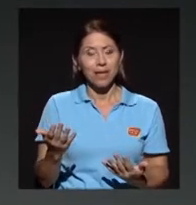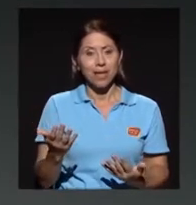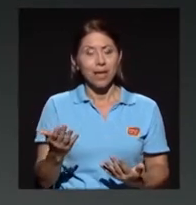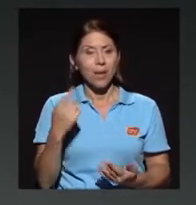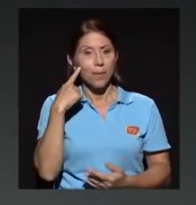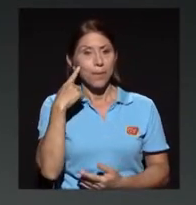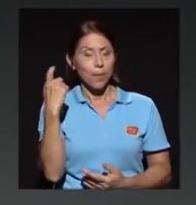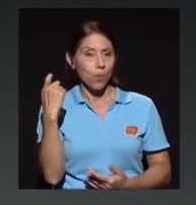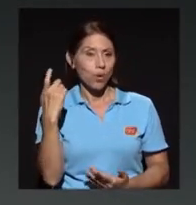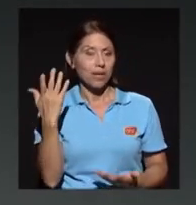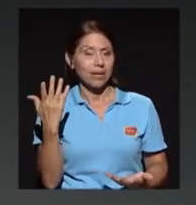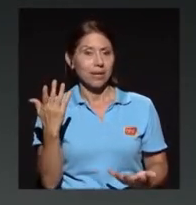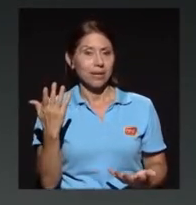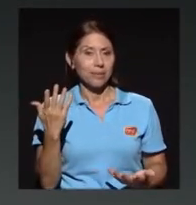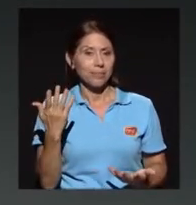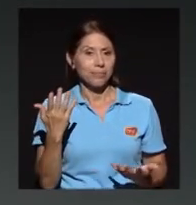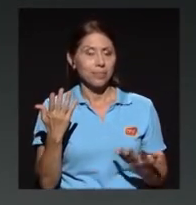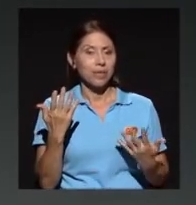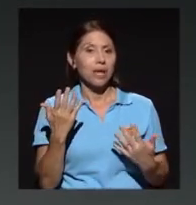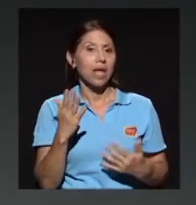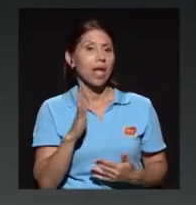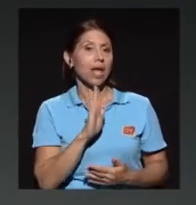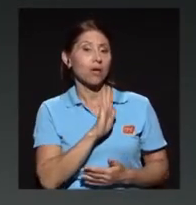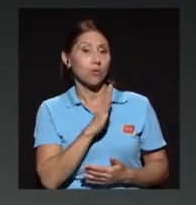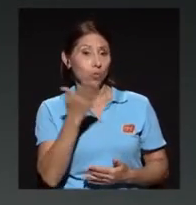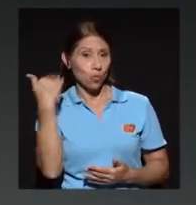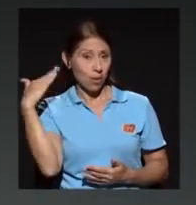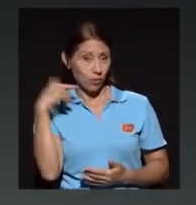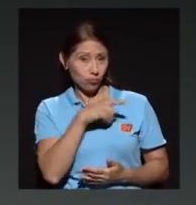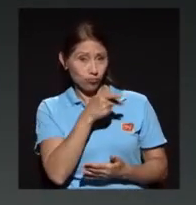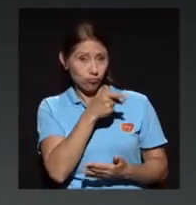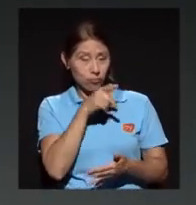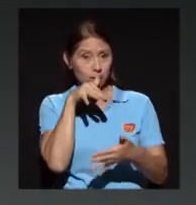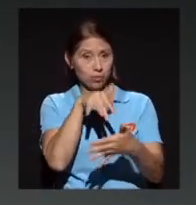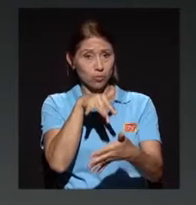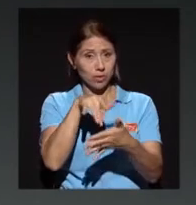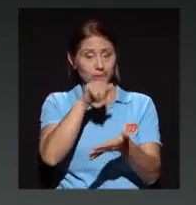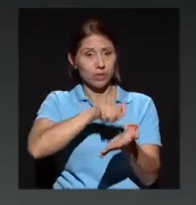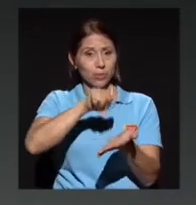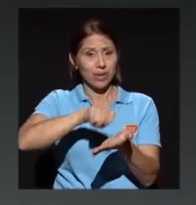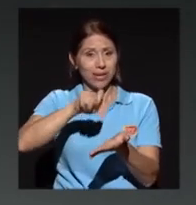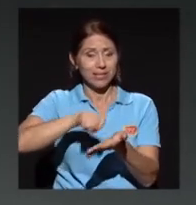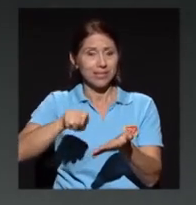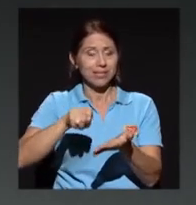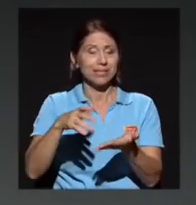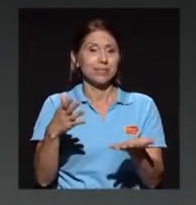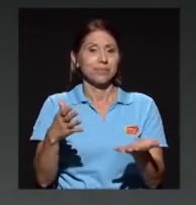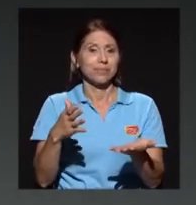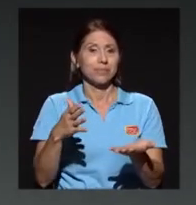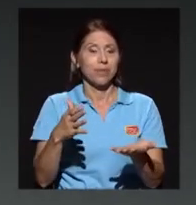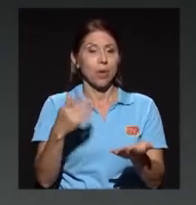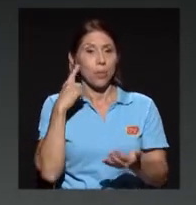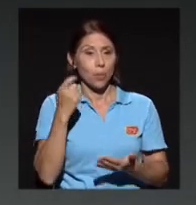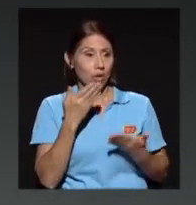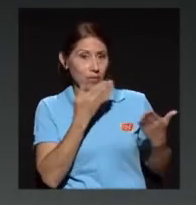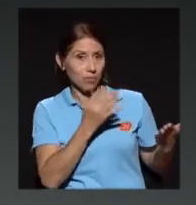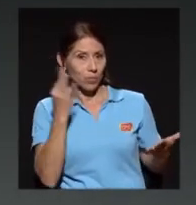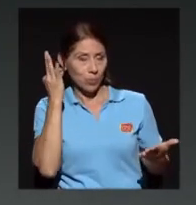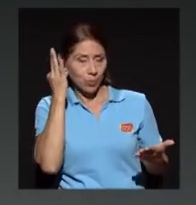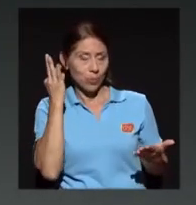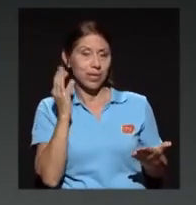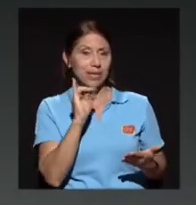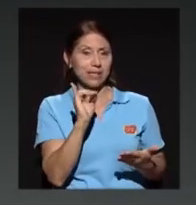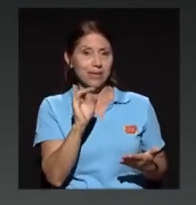Por lo menos en sus escuelas primarias, porque doña Isabel Cristina,